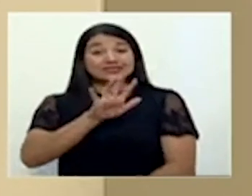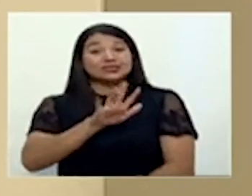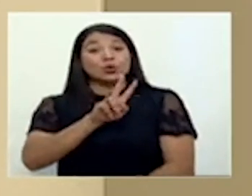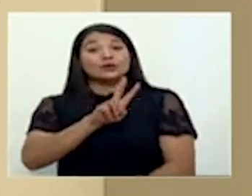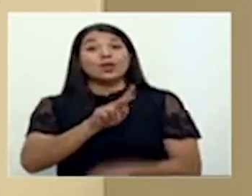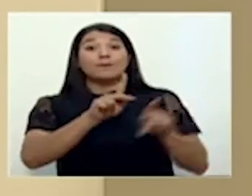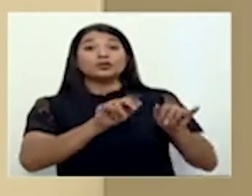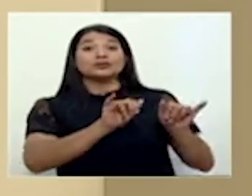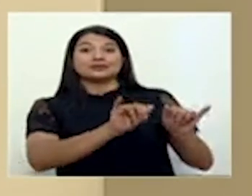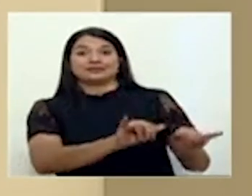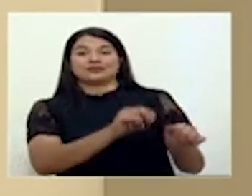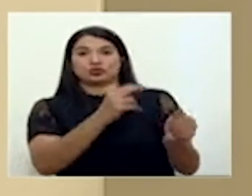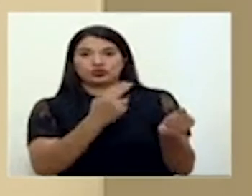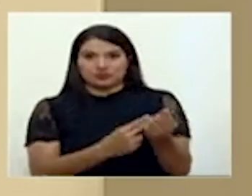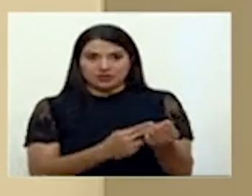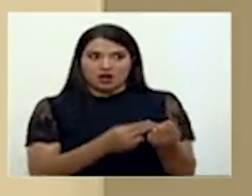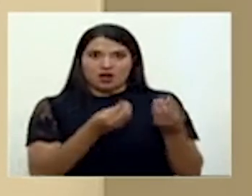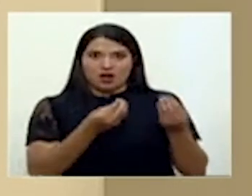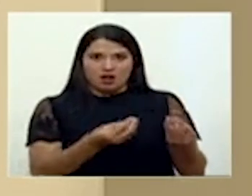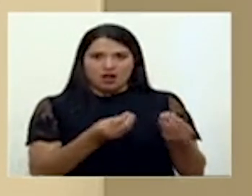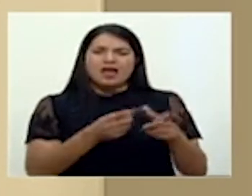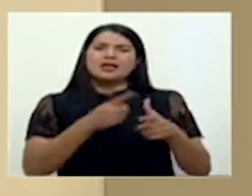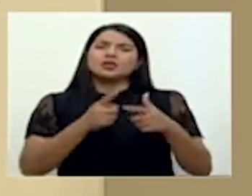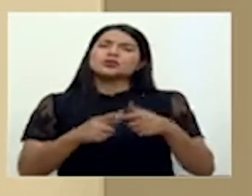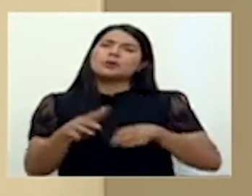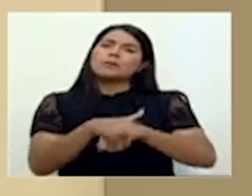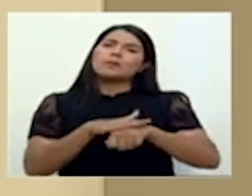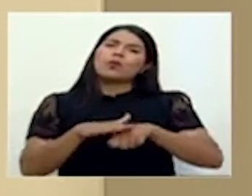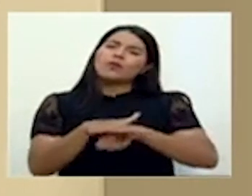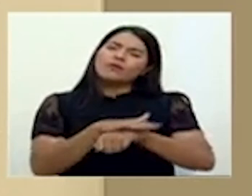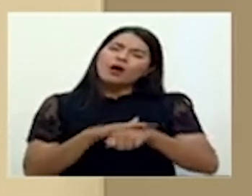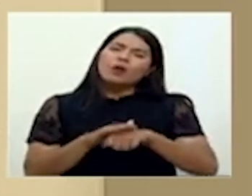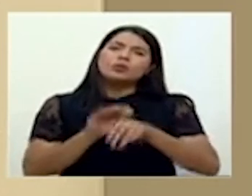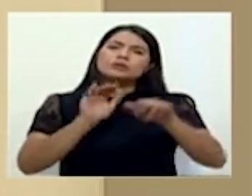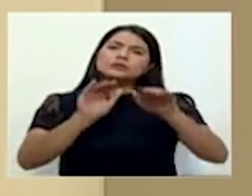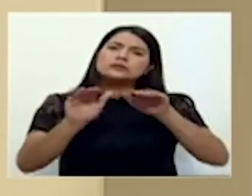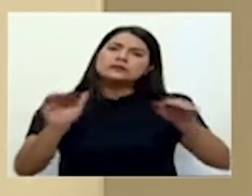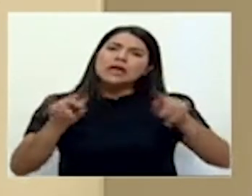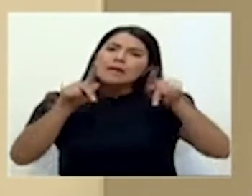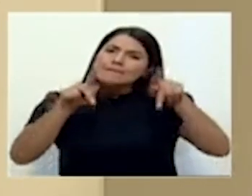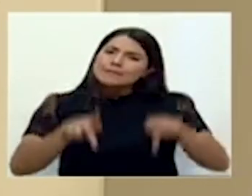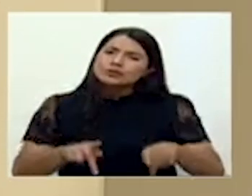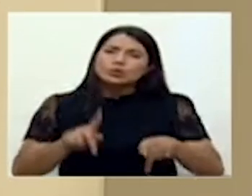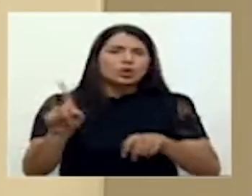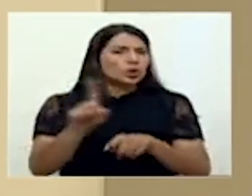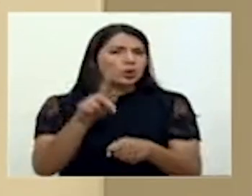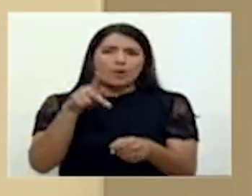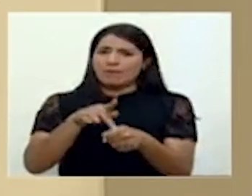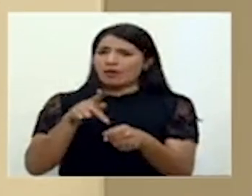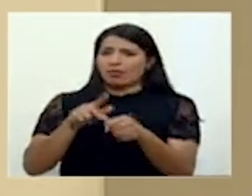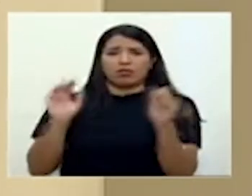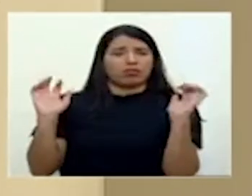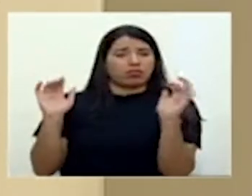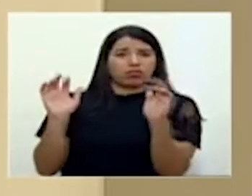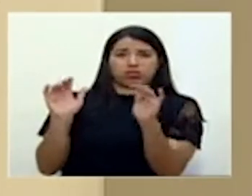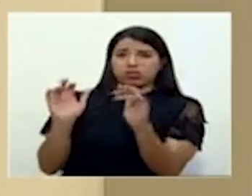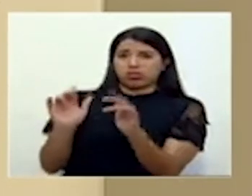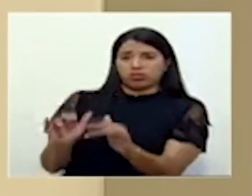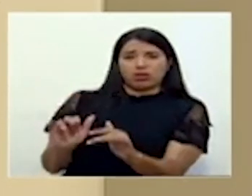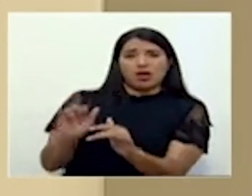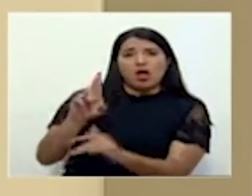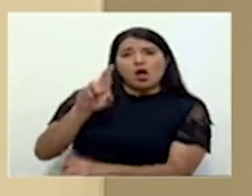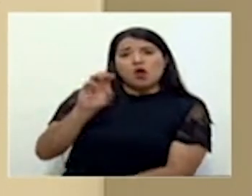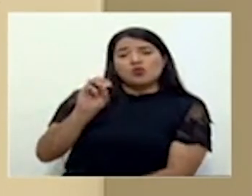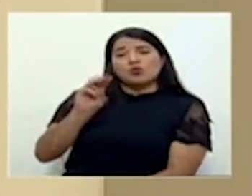Así que, por favor, siempre solicitar que las personas se abstengan de participar o de hacer la